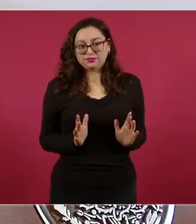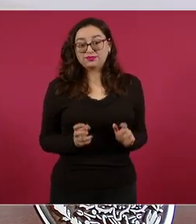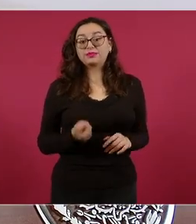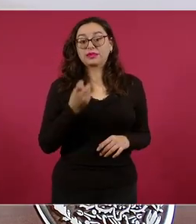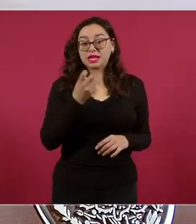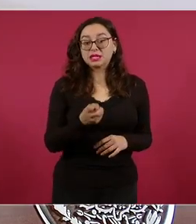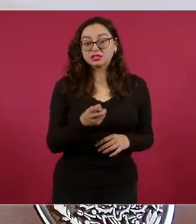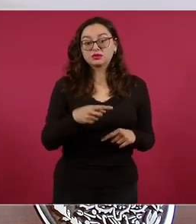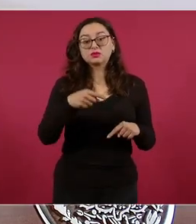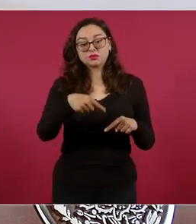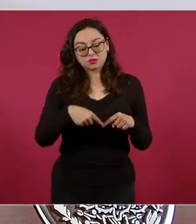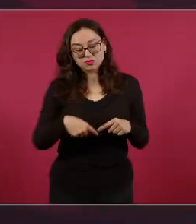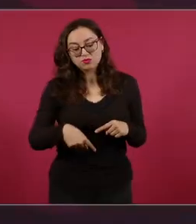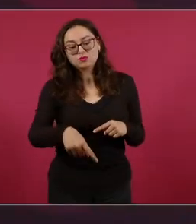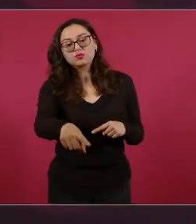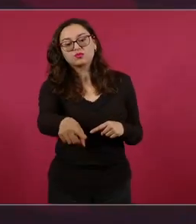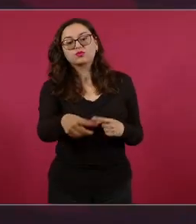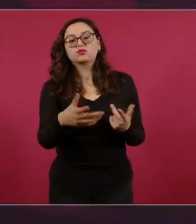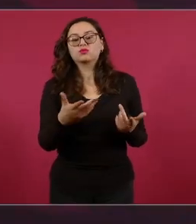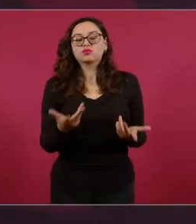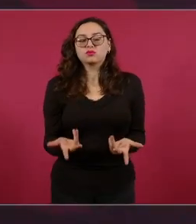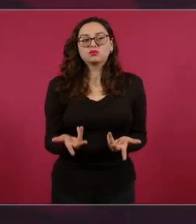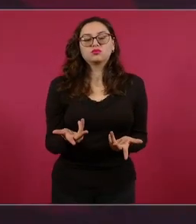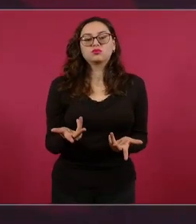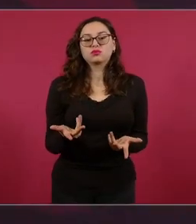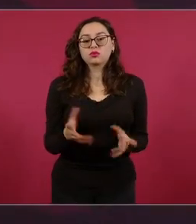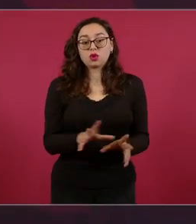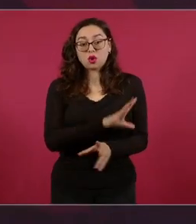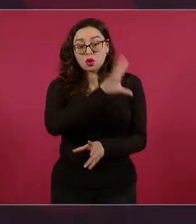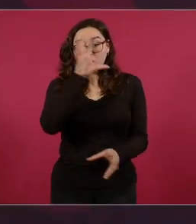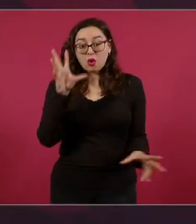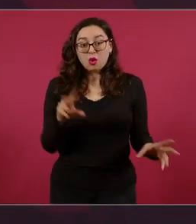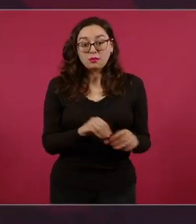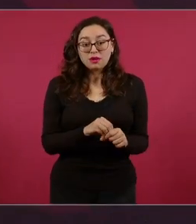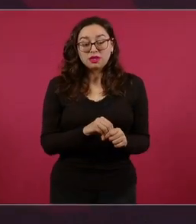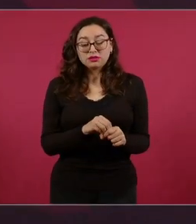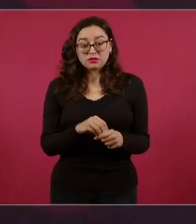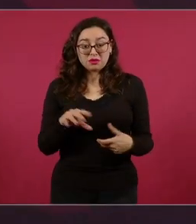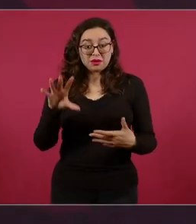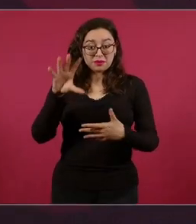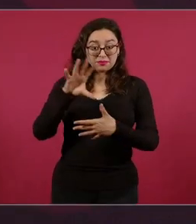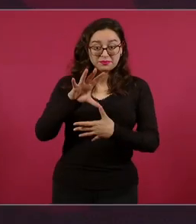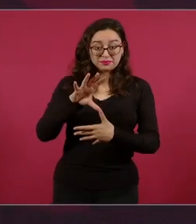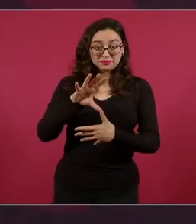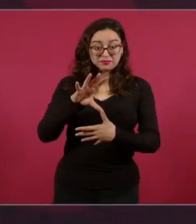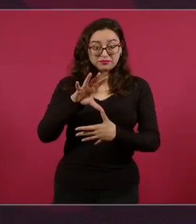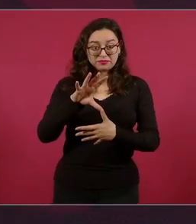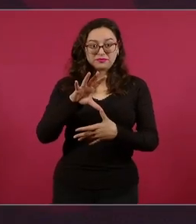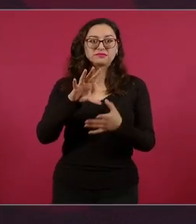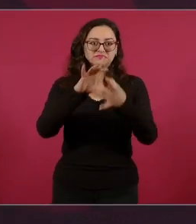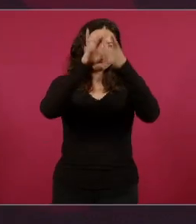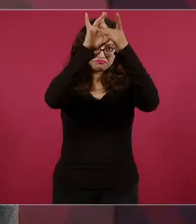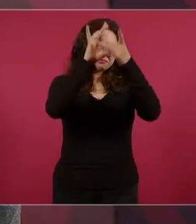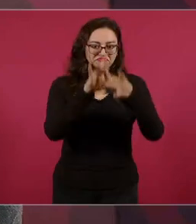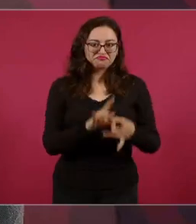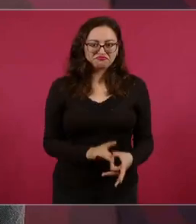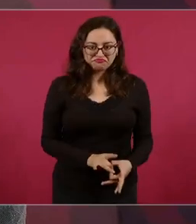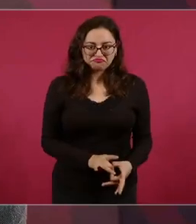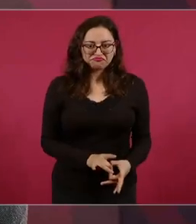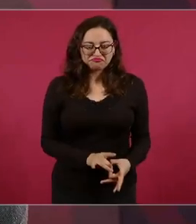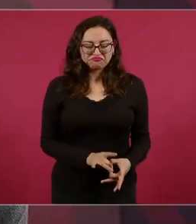el mediano plazo producir en todo el continente americano lo que consumimos,